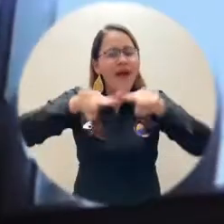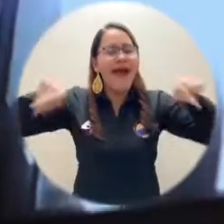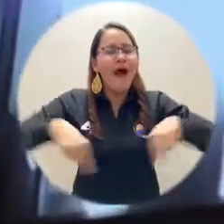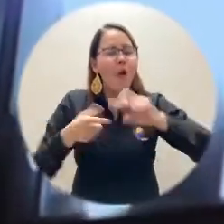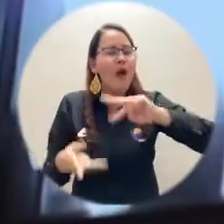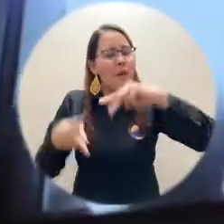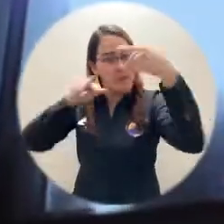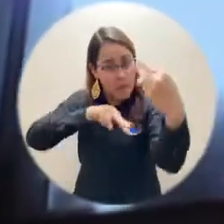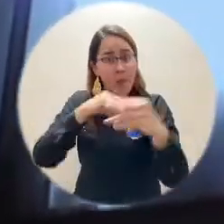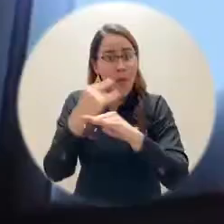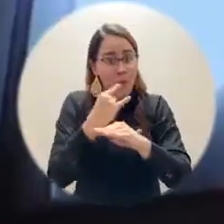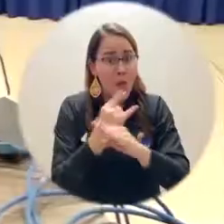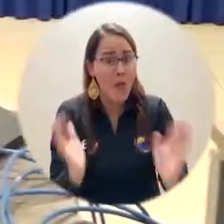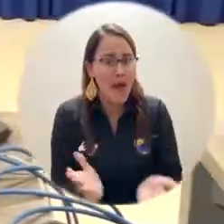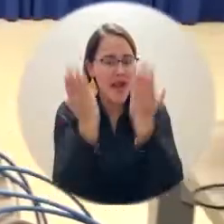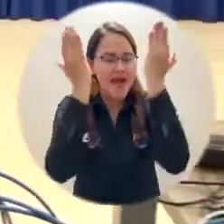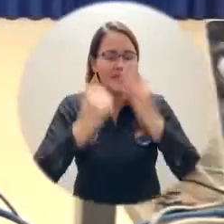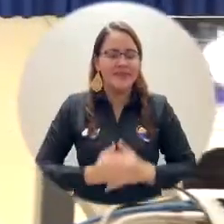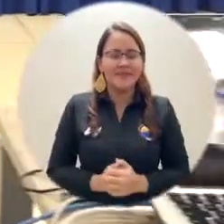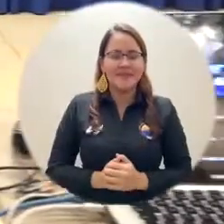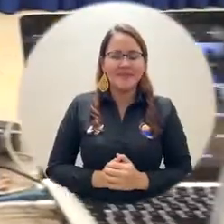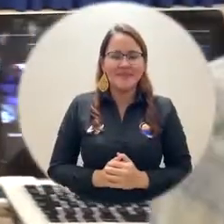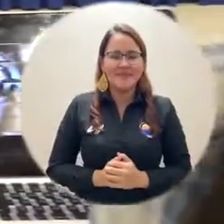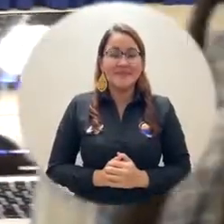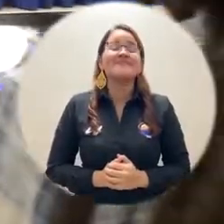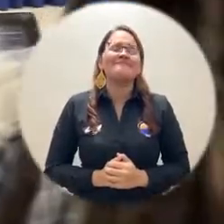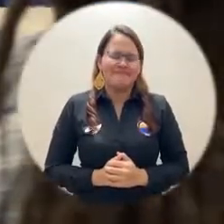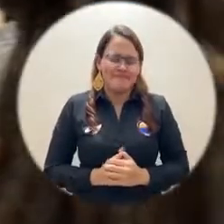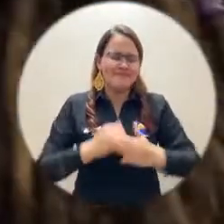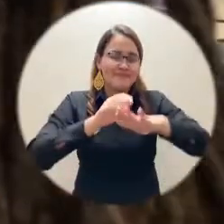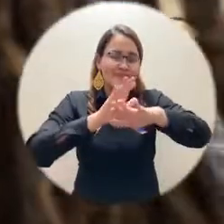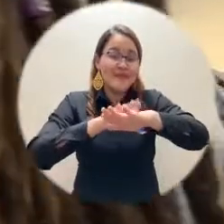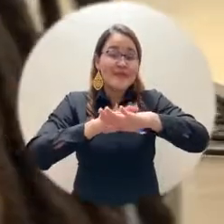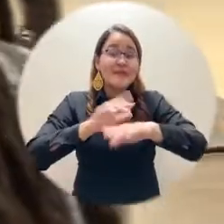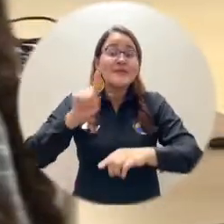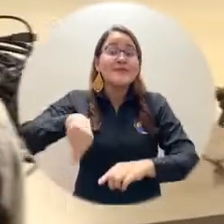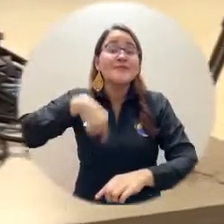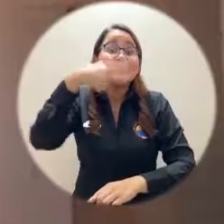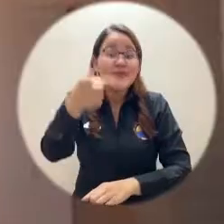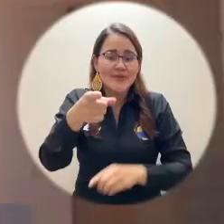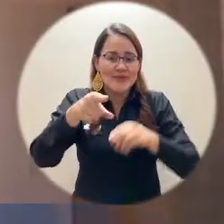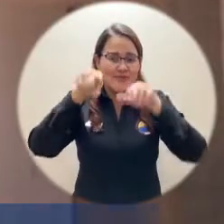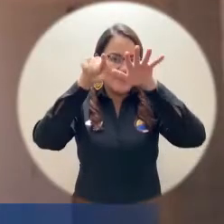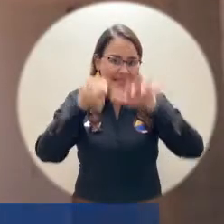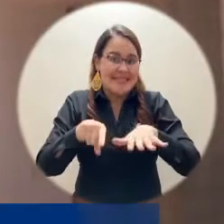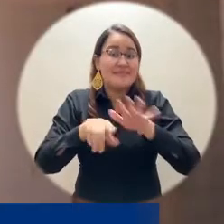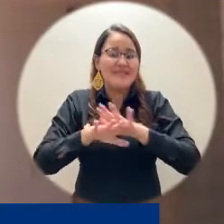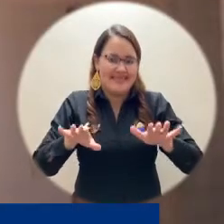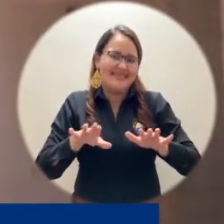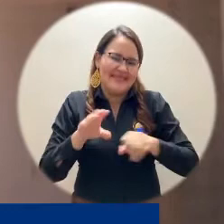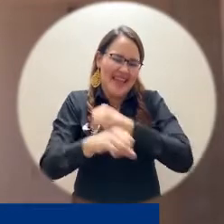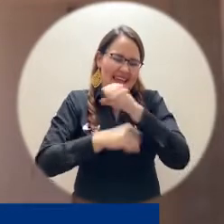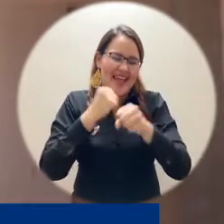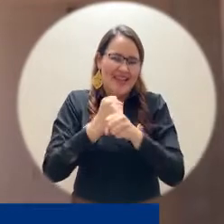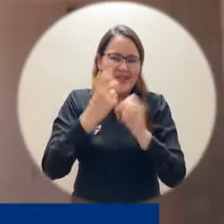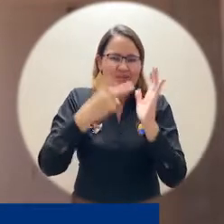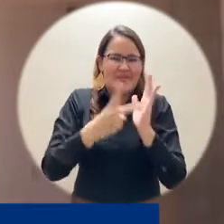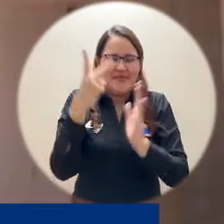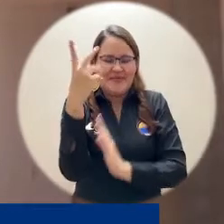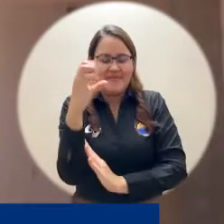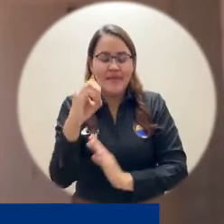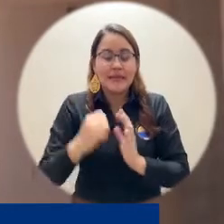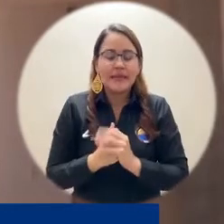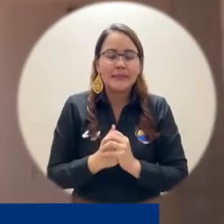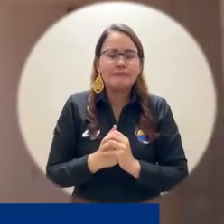de la tecnología. Tenemos los grandes desafíos para el inicio del 2022, el rector fue claro, hay un